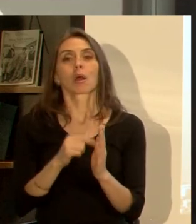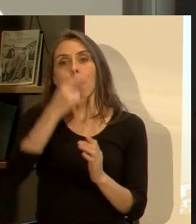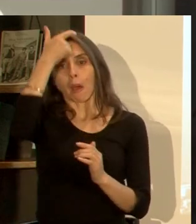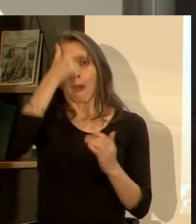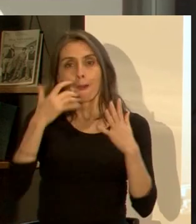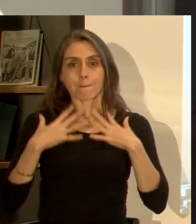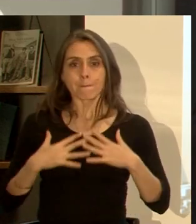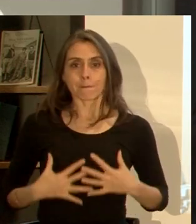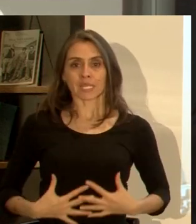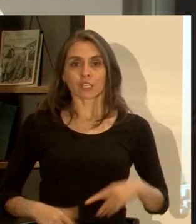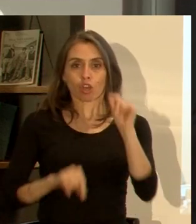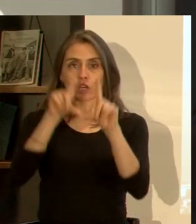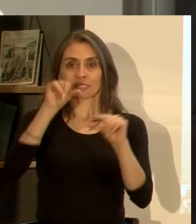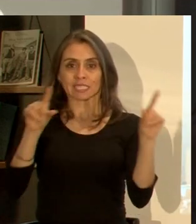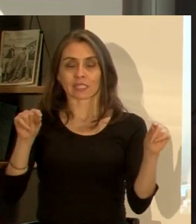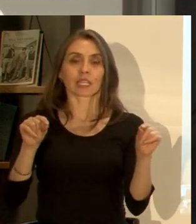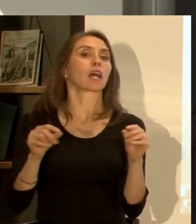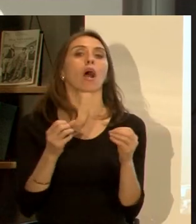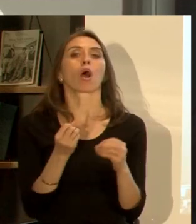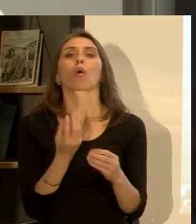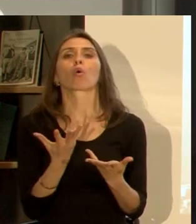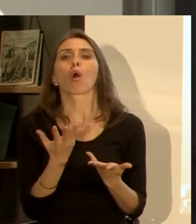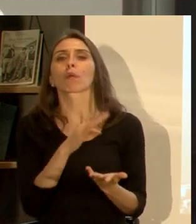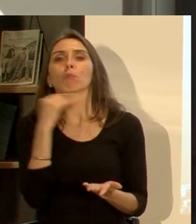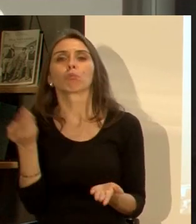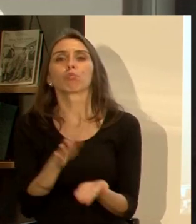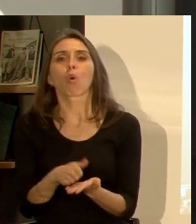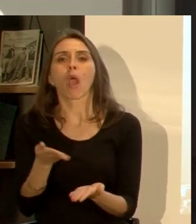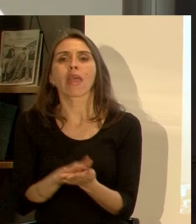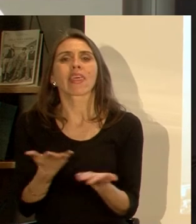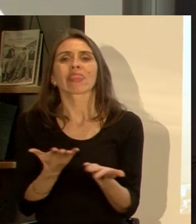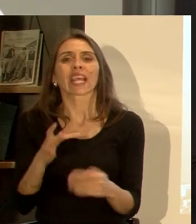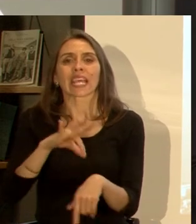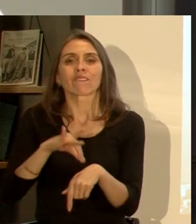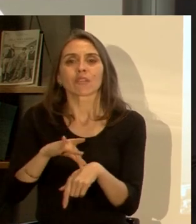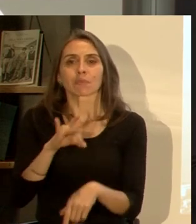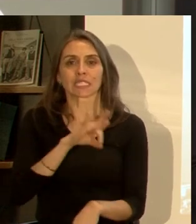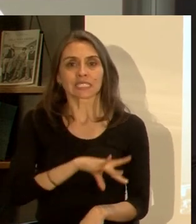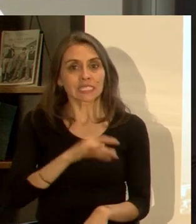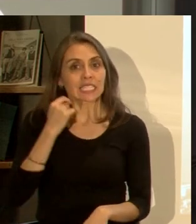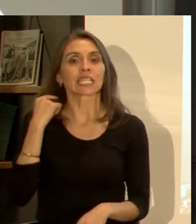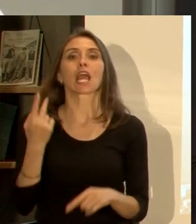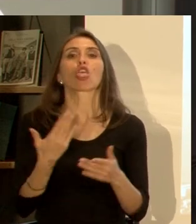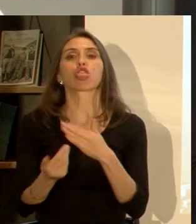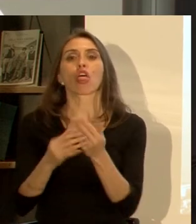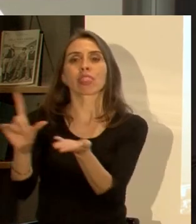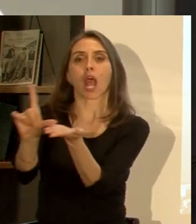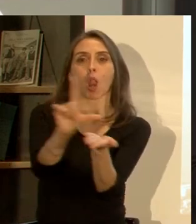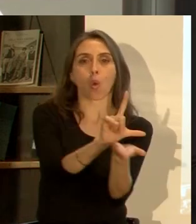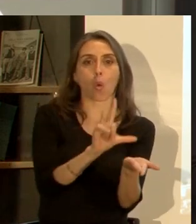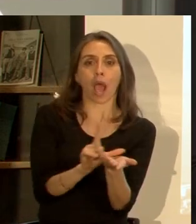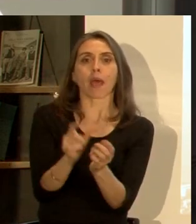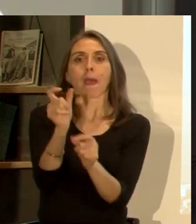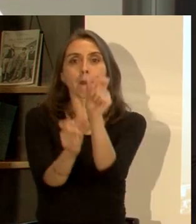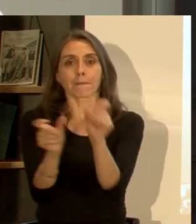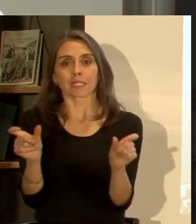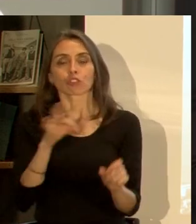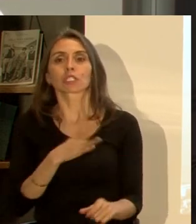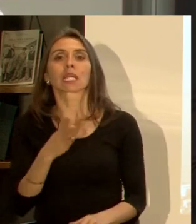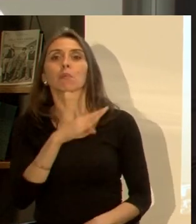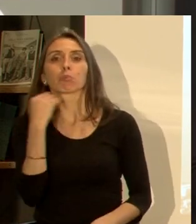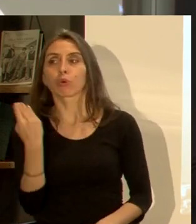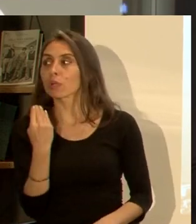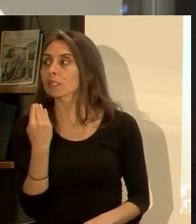médicos que hicieron un atlas de la mortalidad en Chile y lograron territorializar de qué se muere la gente en este país